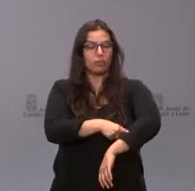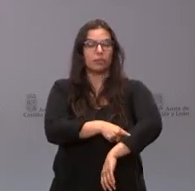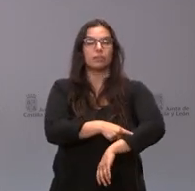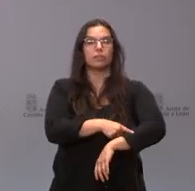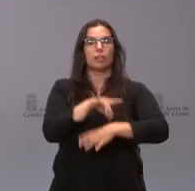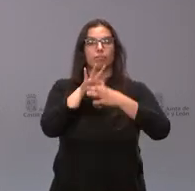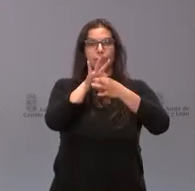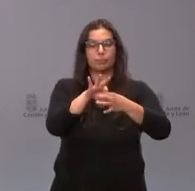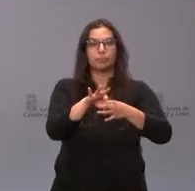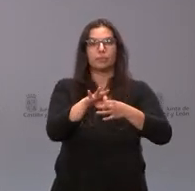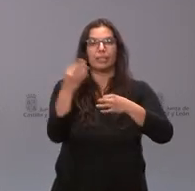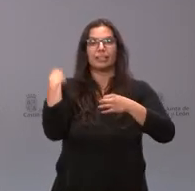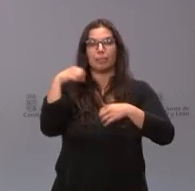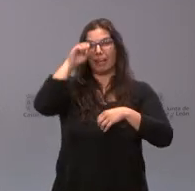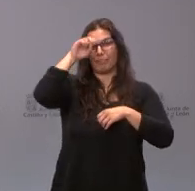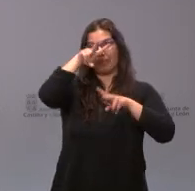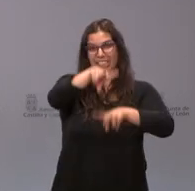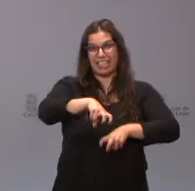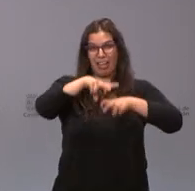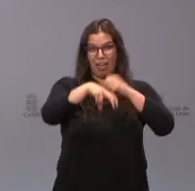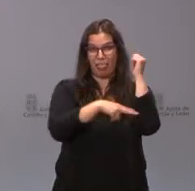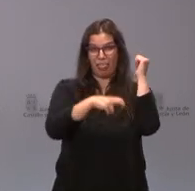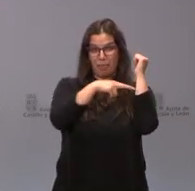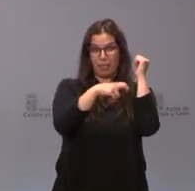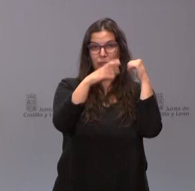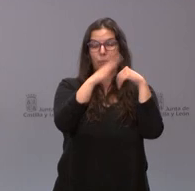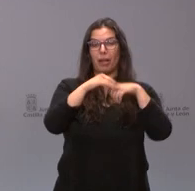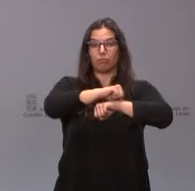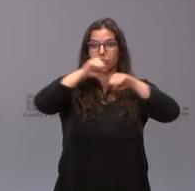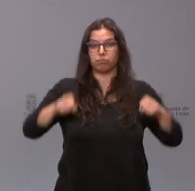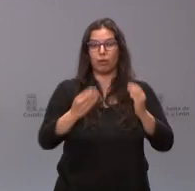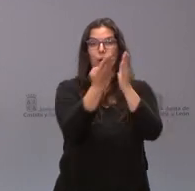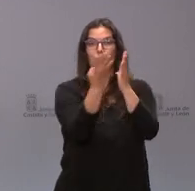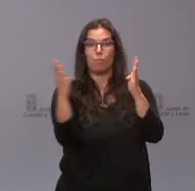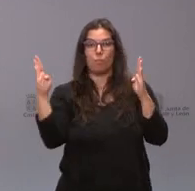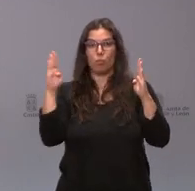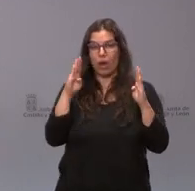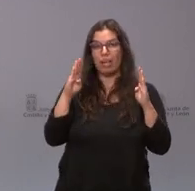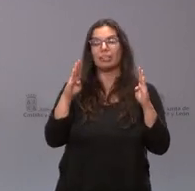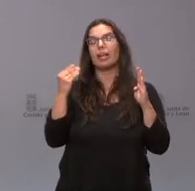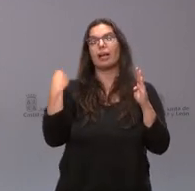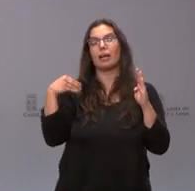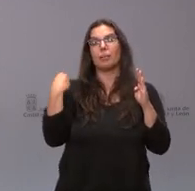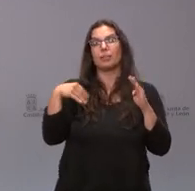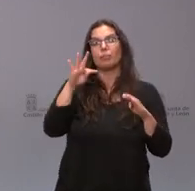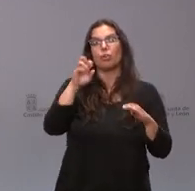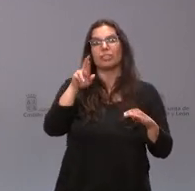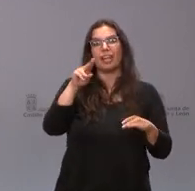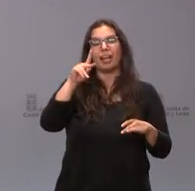en relación con los yacimientos para la consolidación de la muralla tardo-imperial del yacimiento arqueológico de Tiermes,